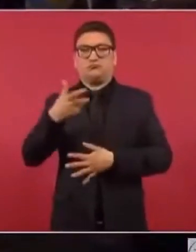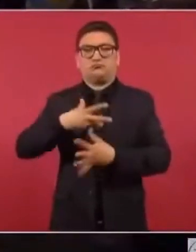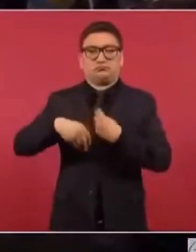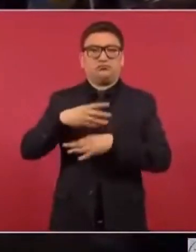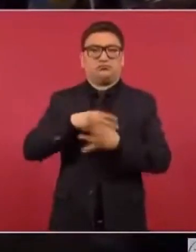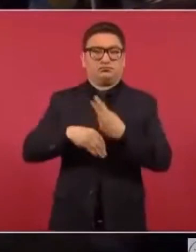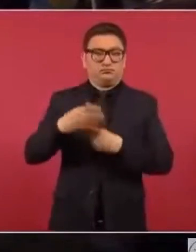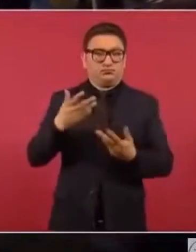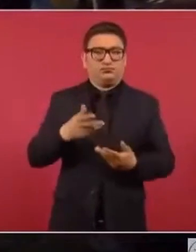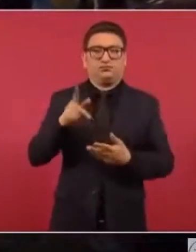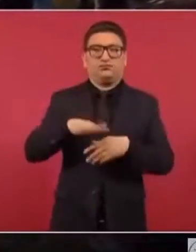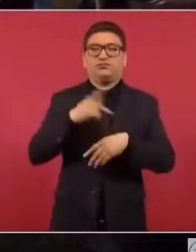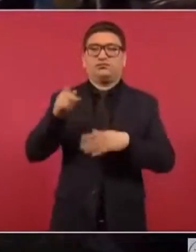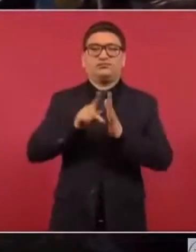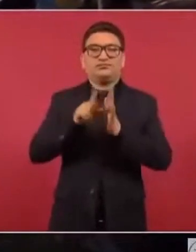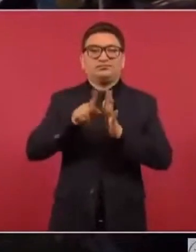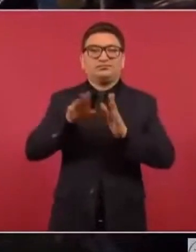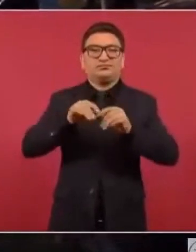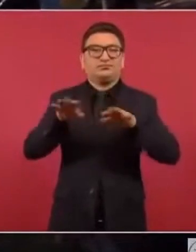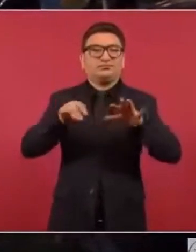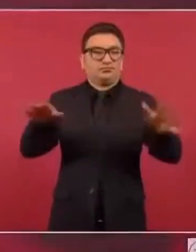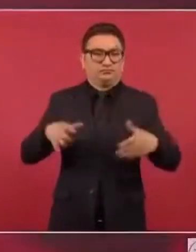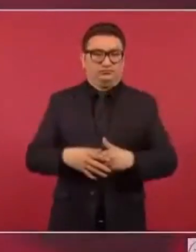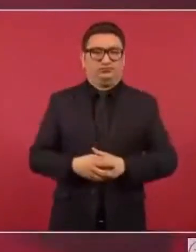mercenarios de los medios de comunicación.